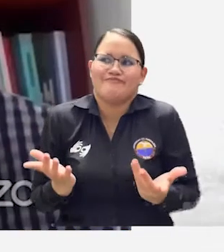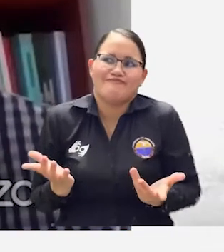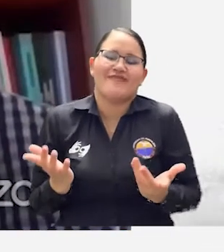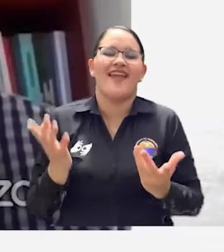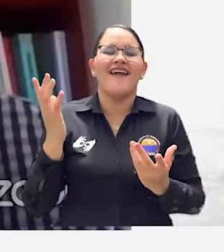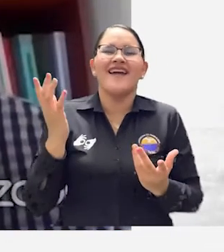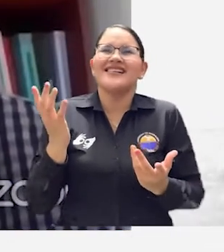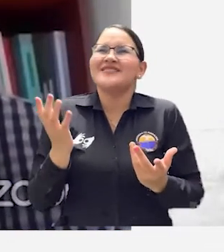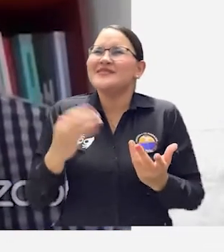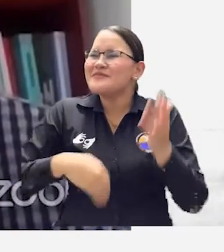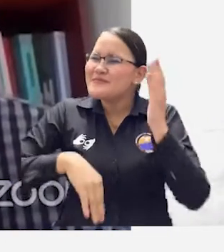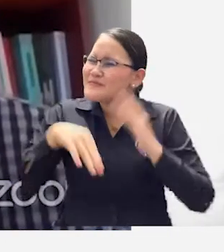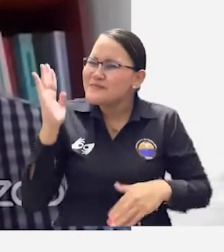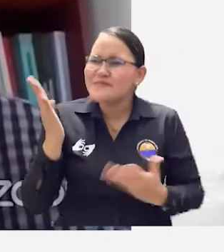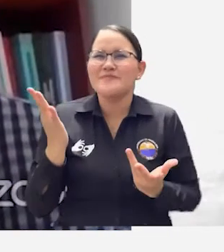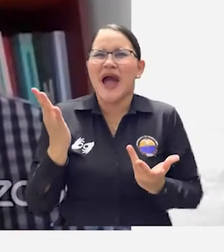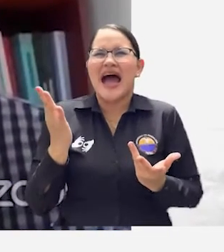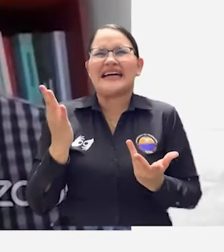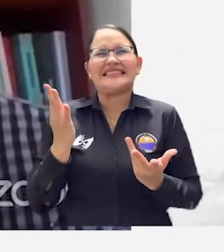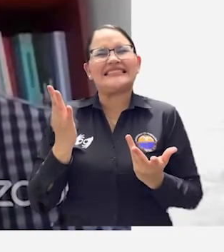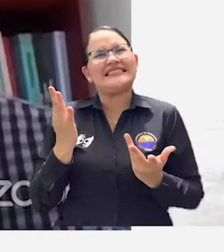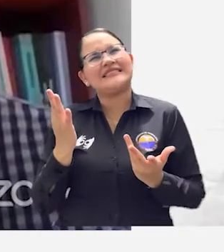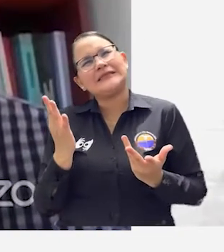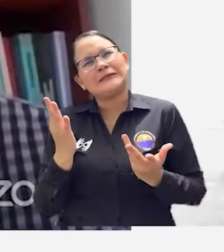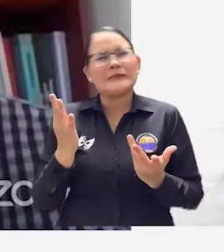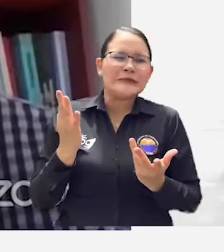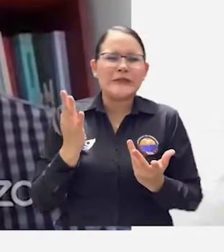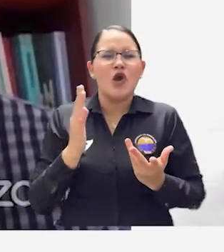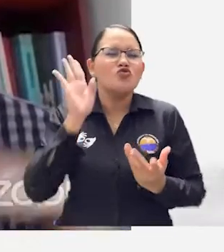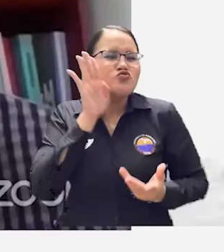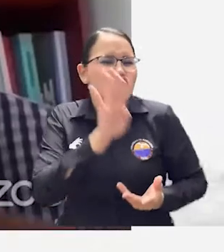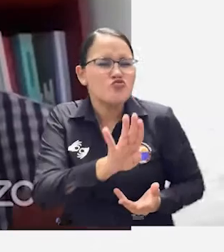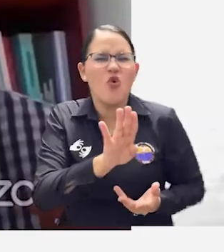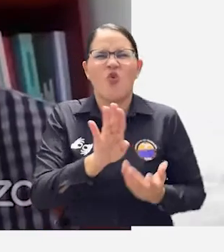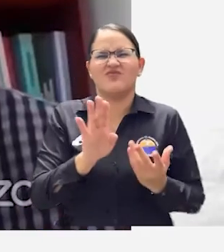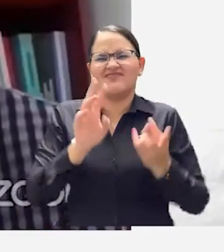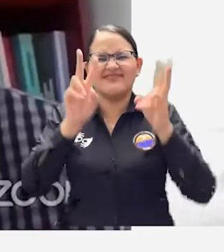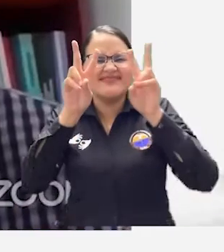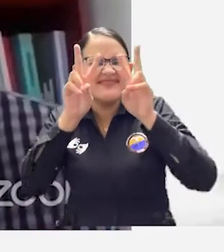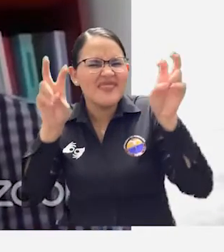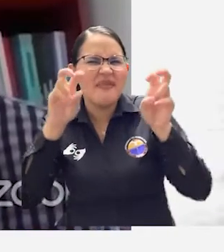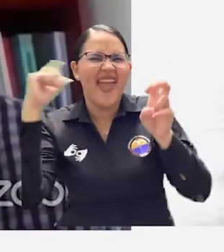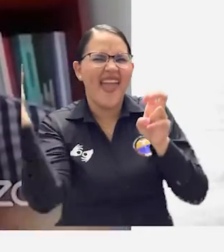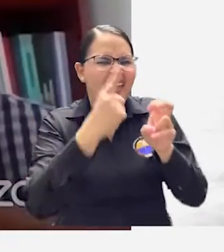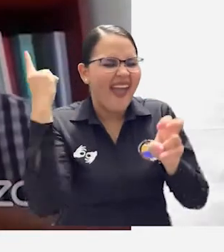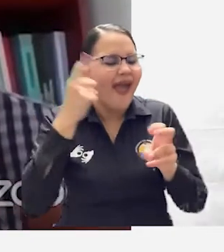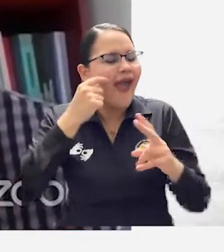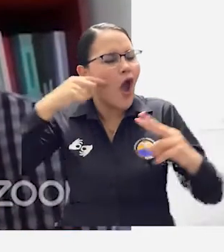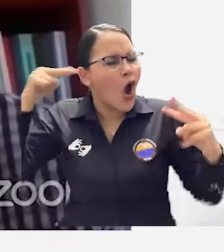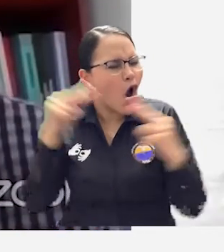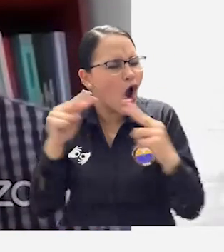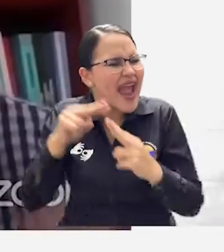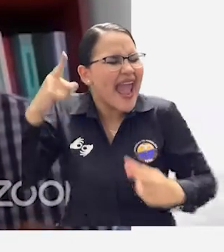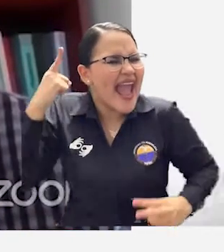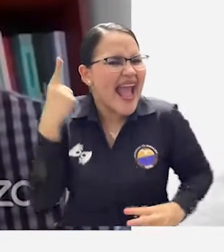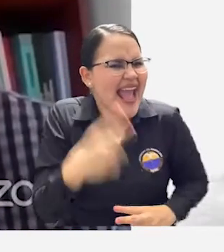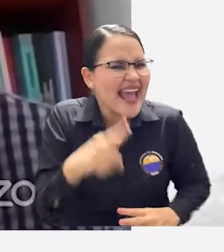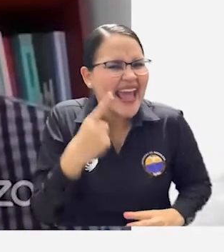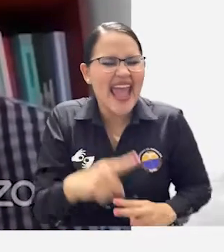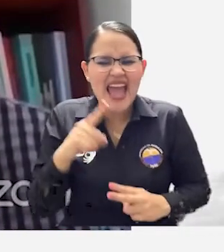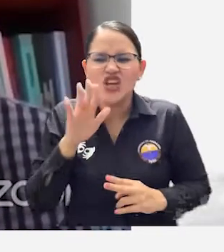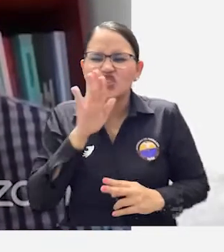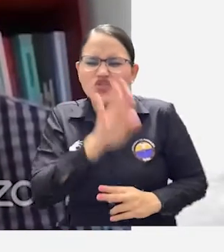el tema de la conceptualización, de la técnica, de las